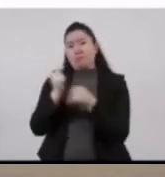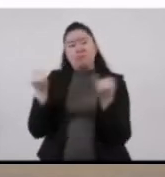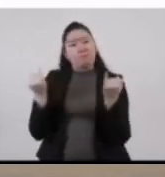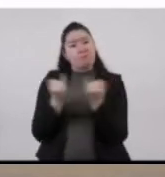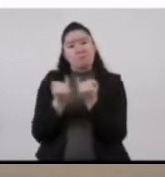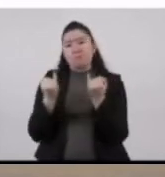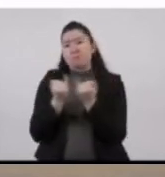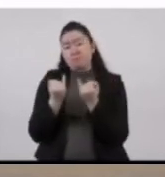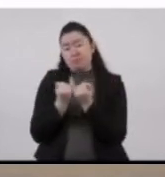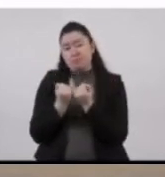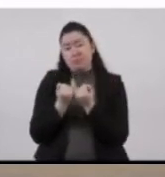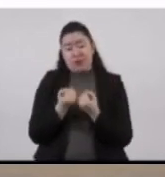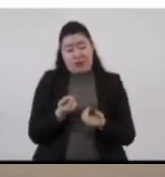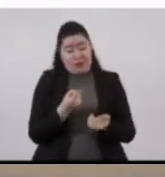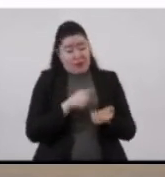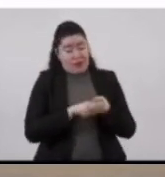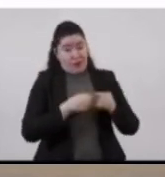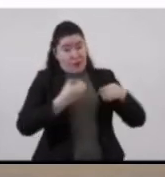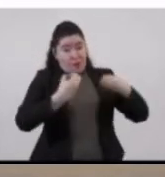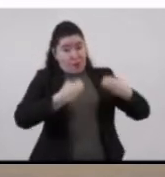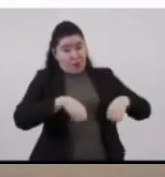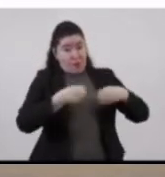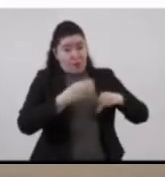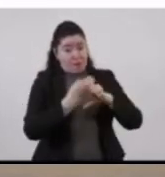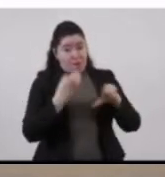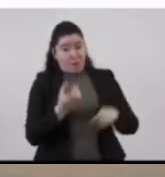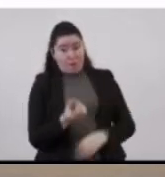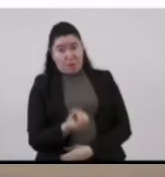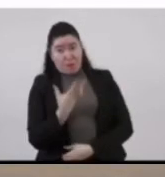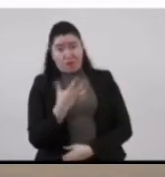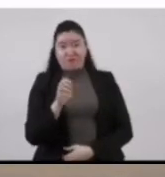una ocupación promedio de alrededor de 60%.